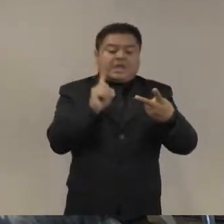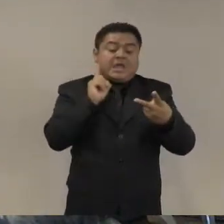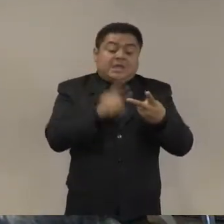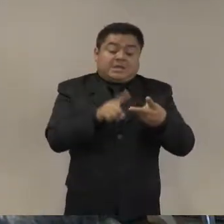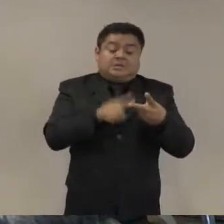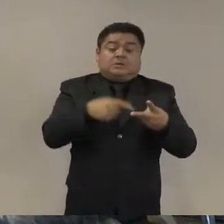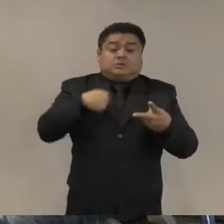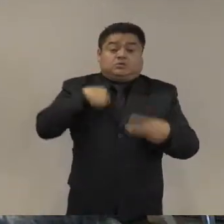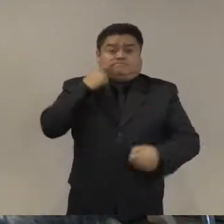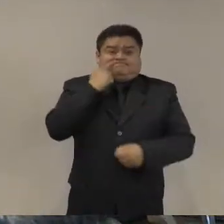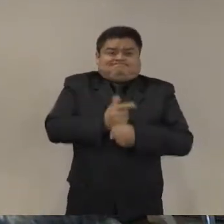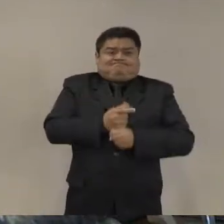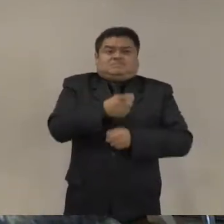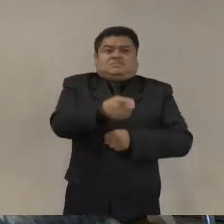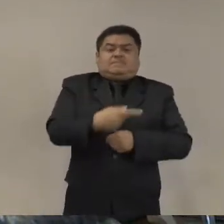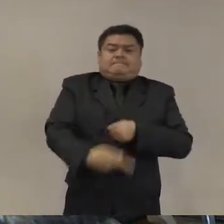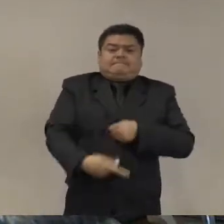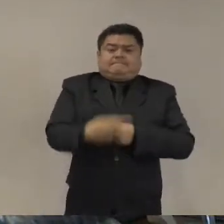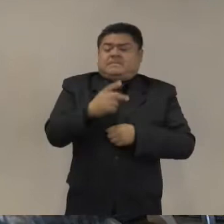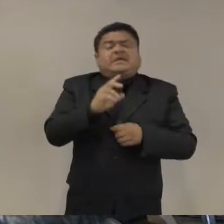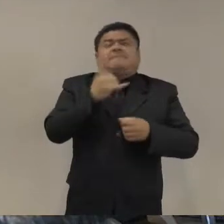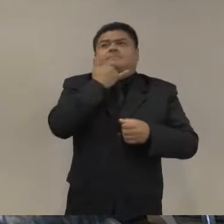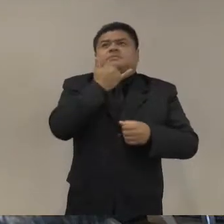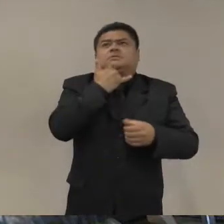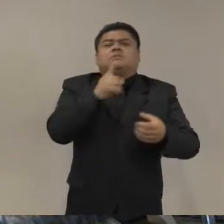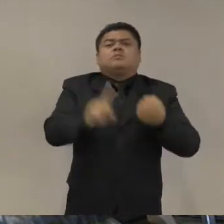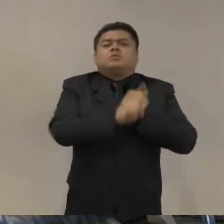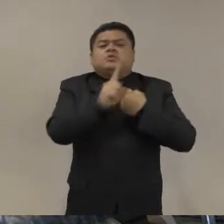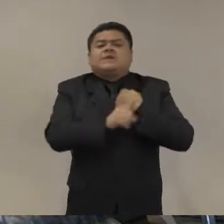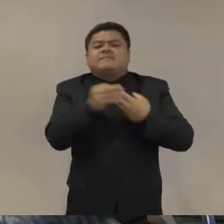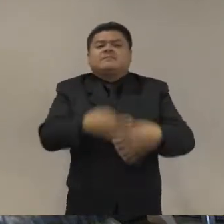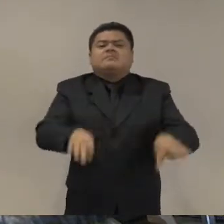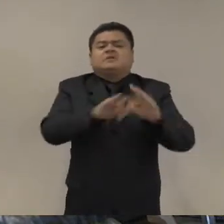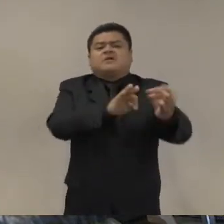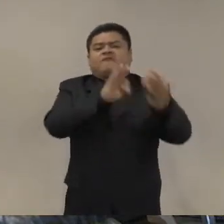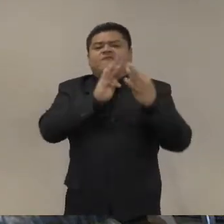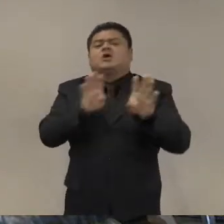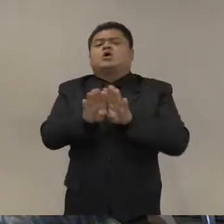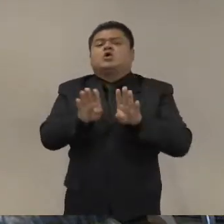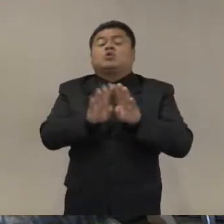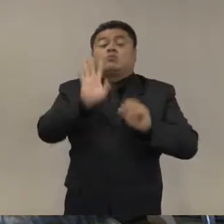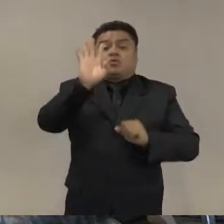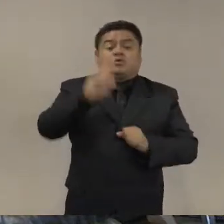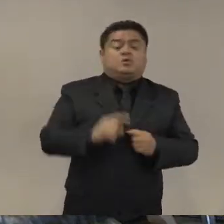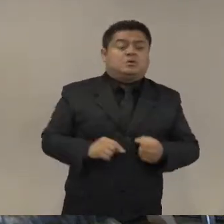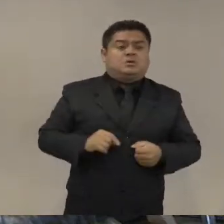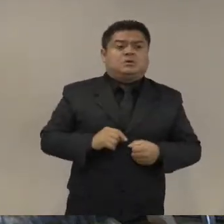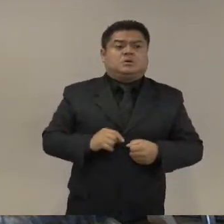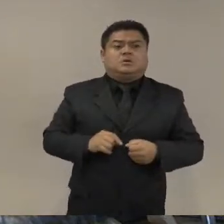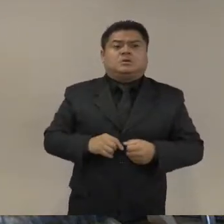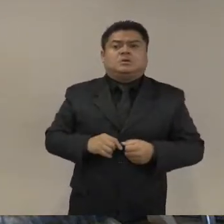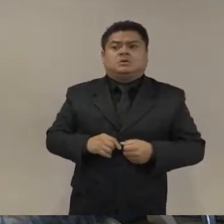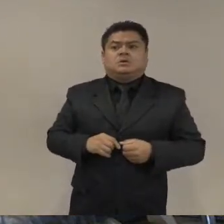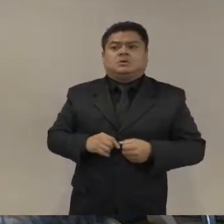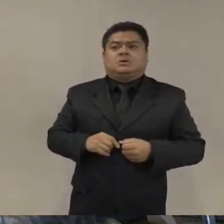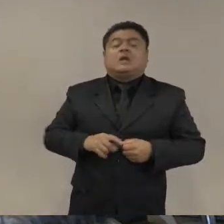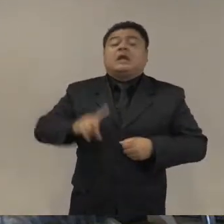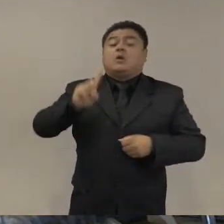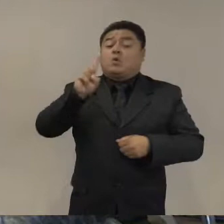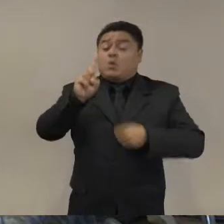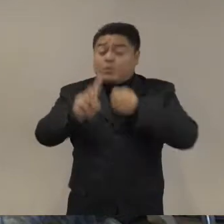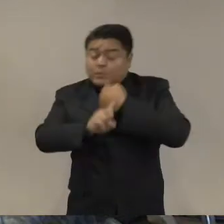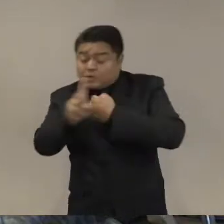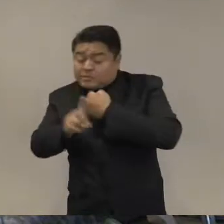al menos a me llamó mucho la atención que la militarización parece ser una solución única en la región a una problemática muy diversa